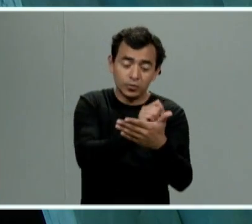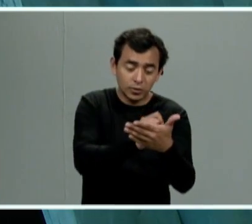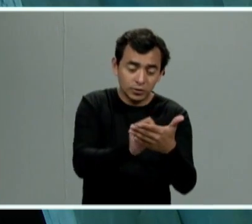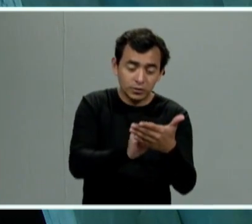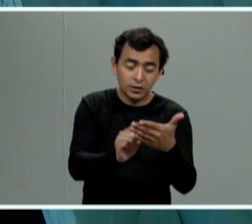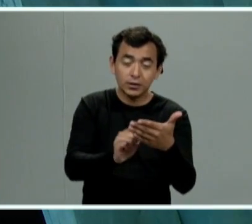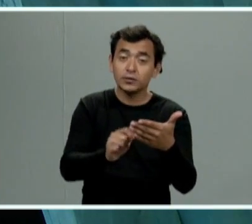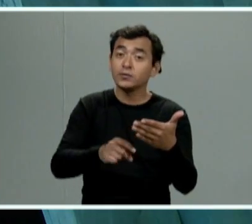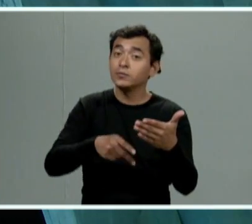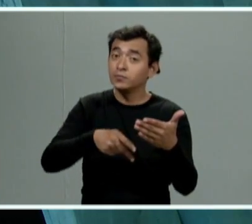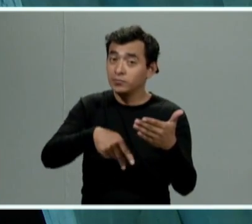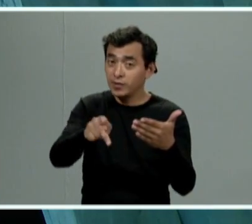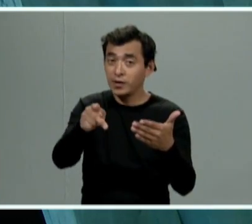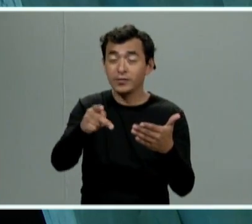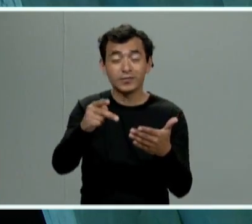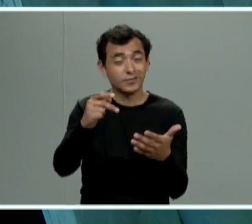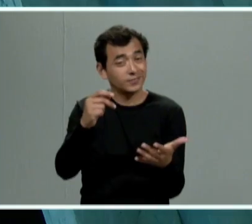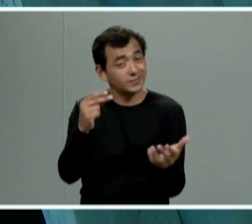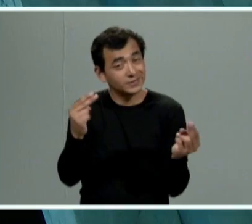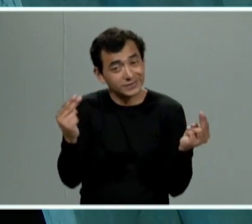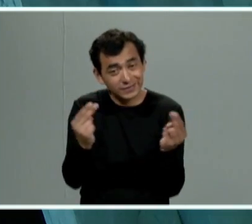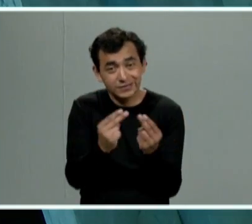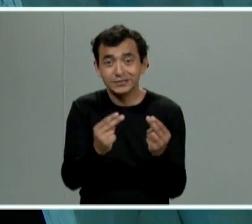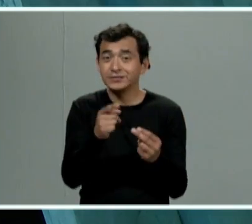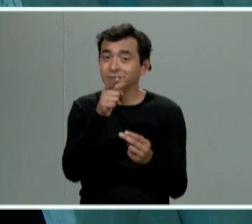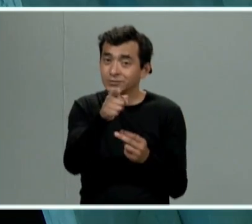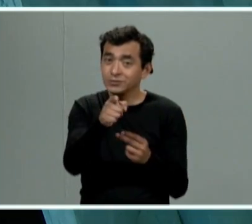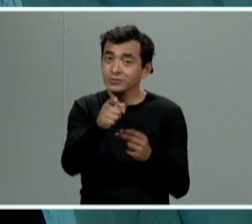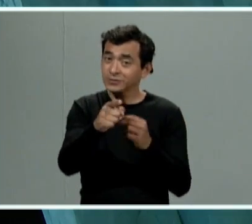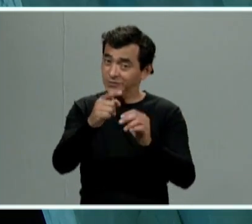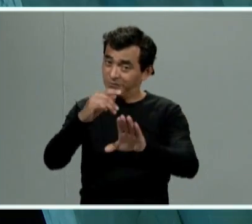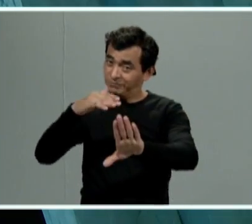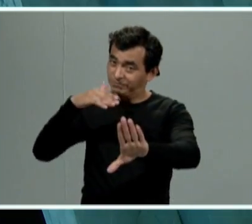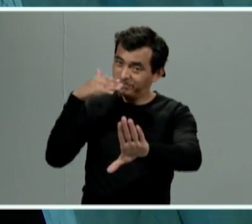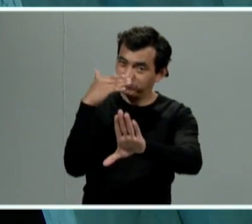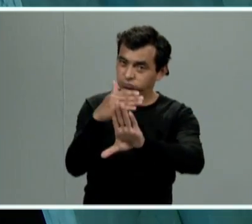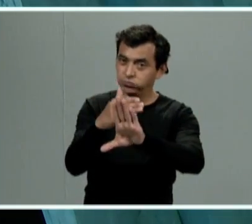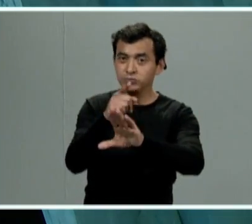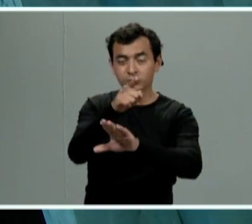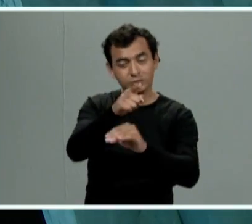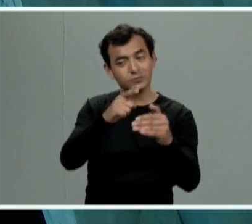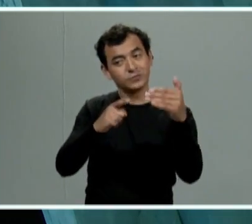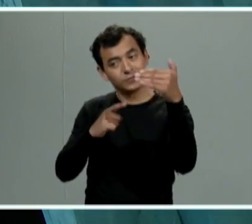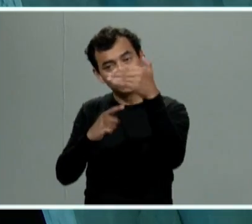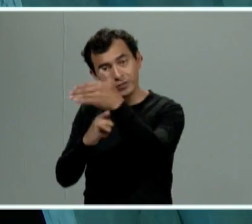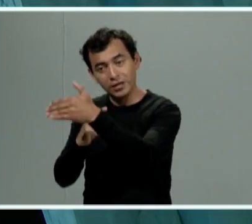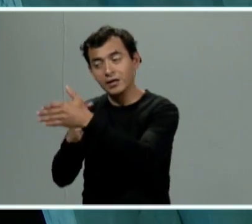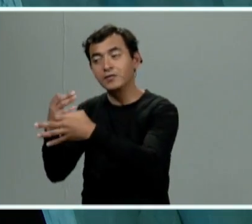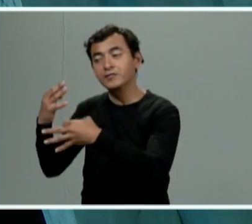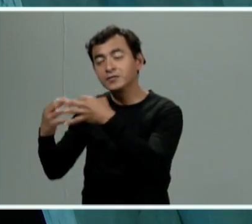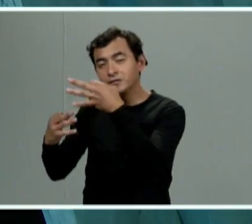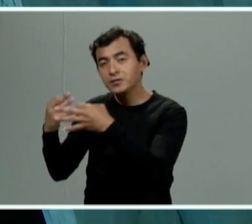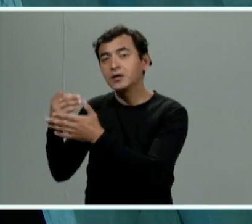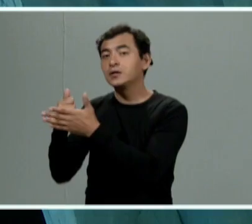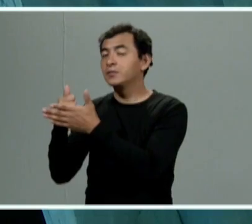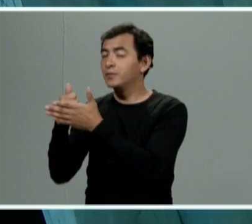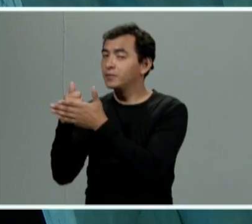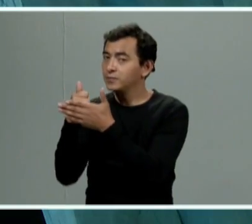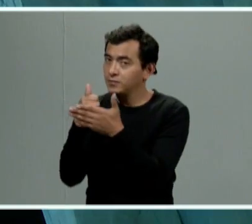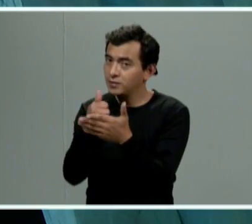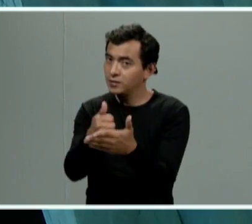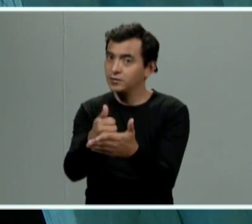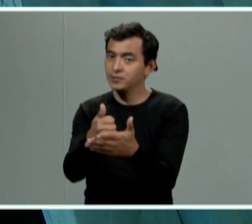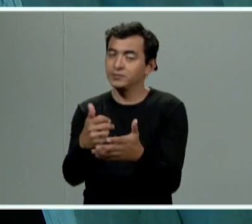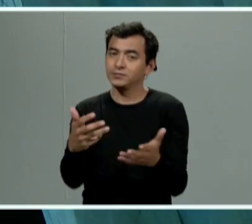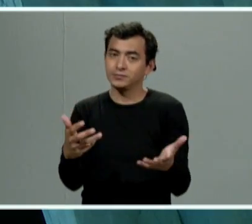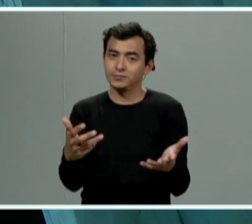forzosamente nosotros vamos a necesitar que acuda la víctima en su momento ya quitemos la parte de la ratificación pero